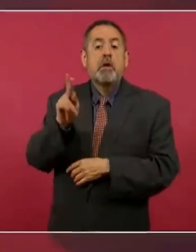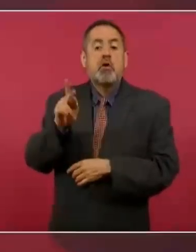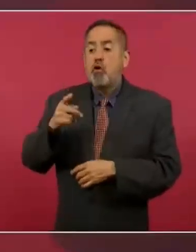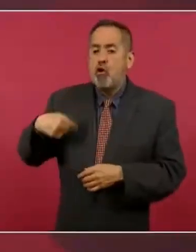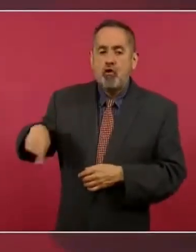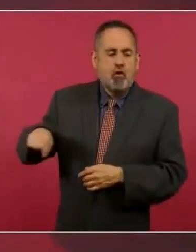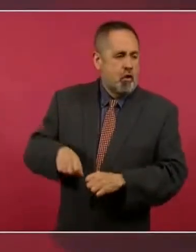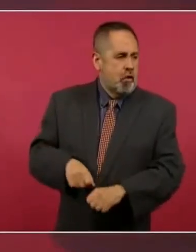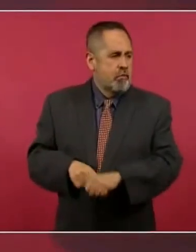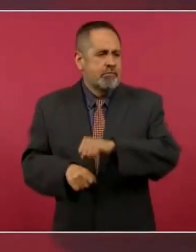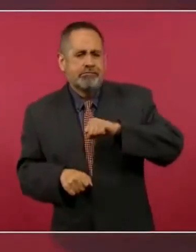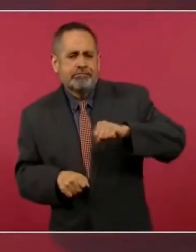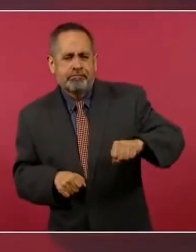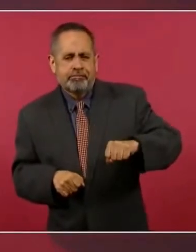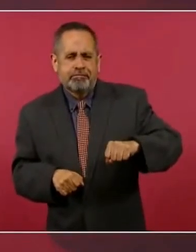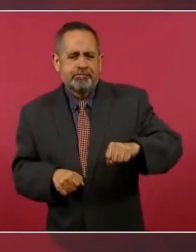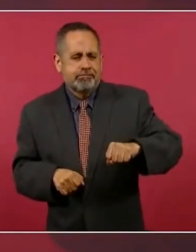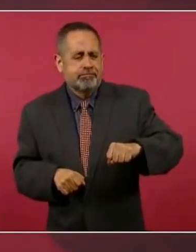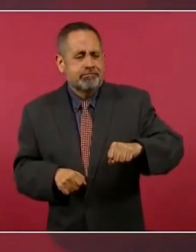protector